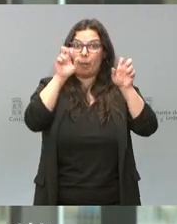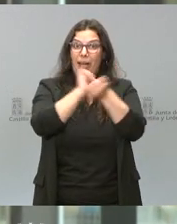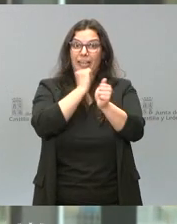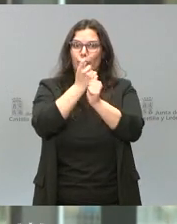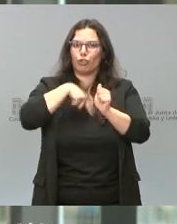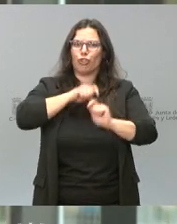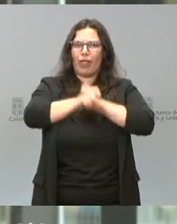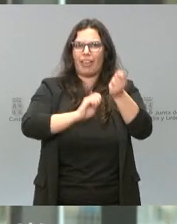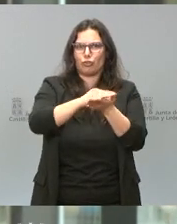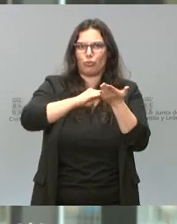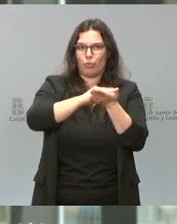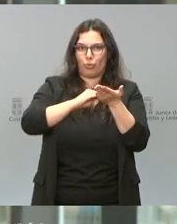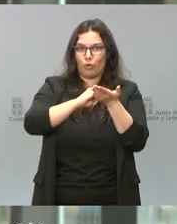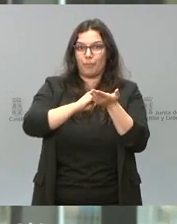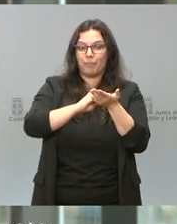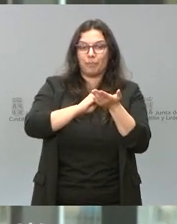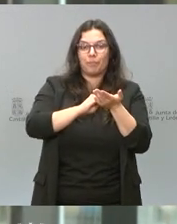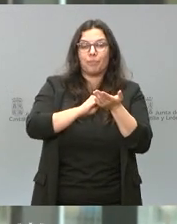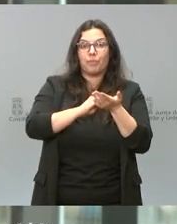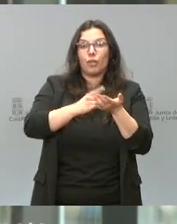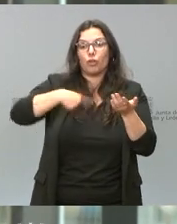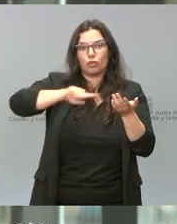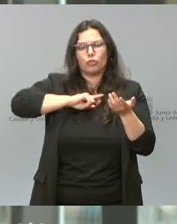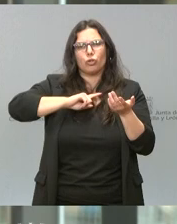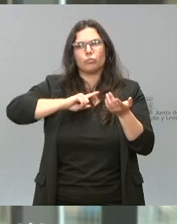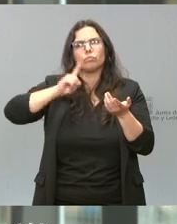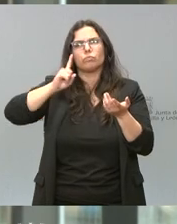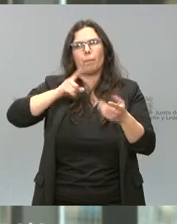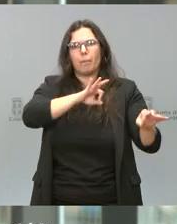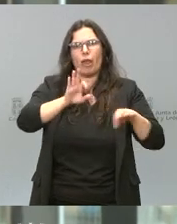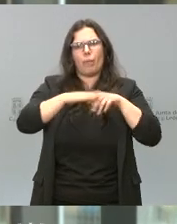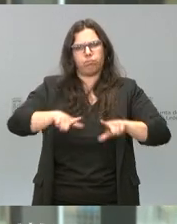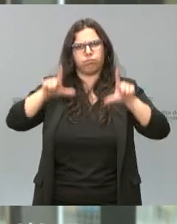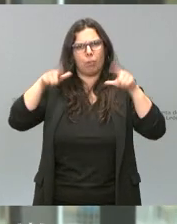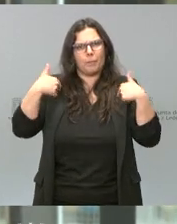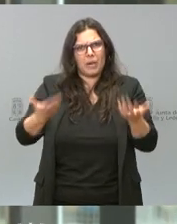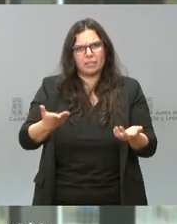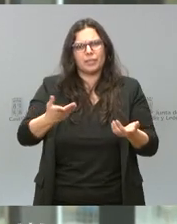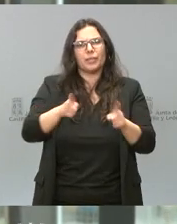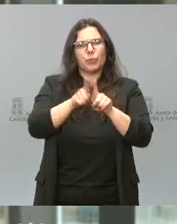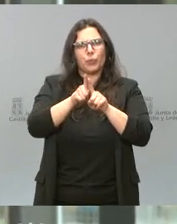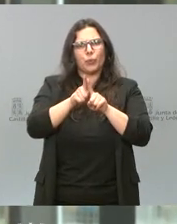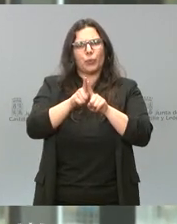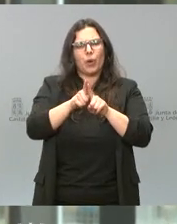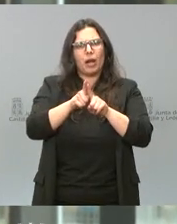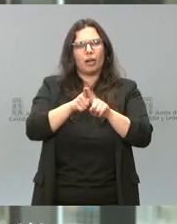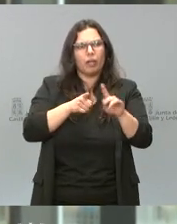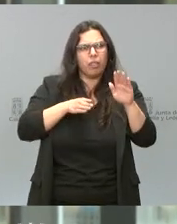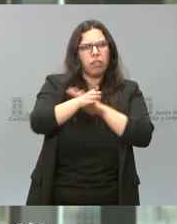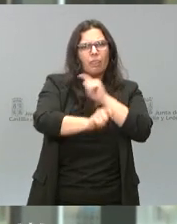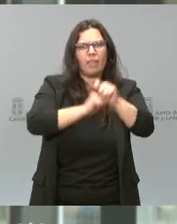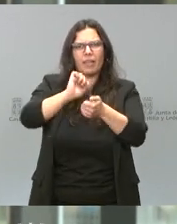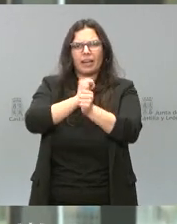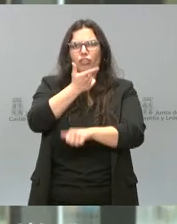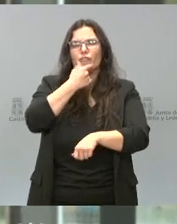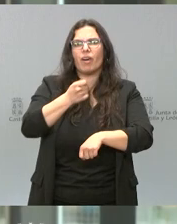aquí, presentes también, estamos preparados para asumir un mayor protagonismo y fortalecer ese acceso al crédito. Las